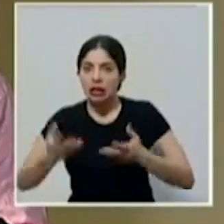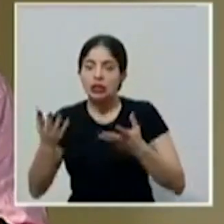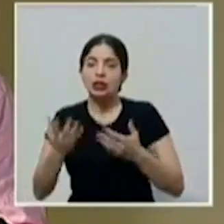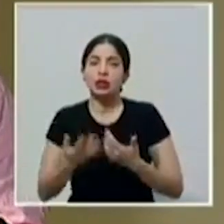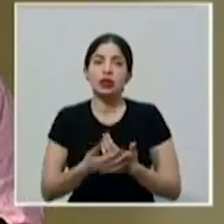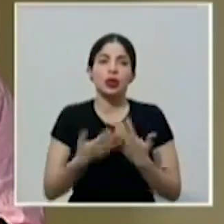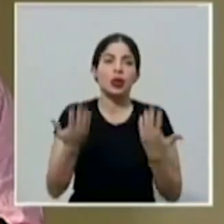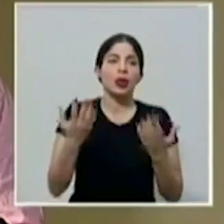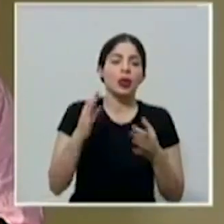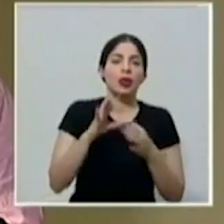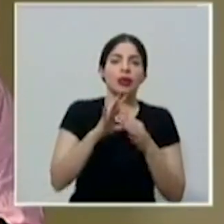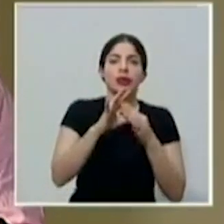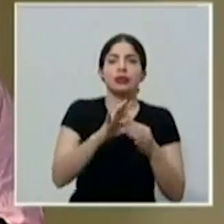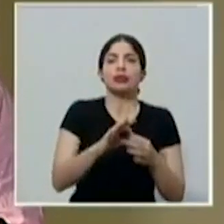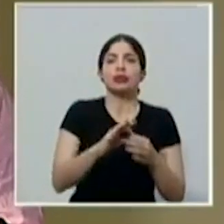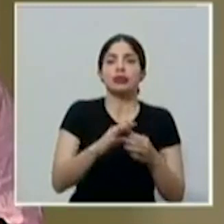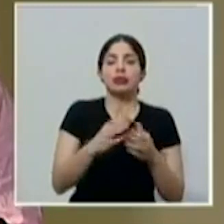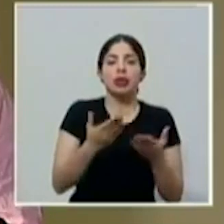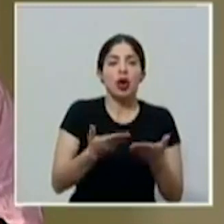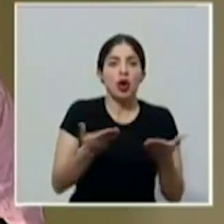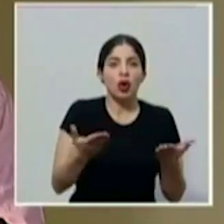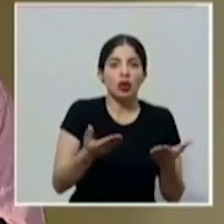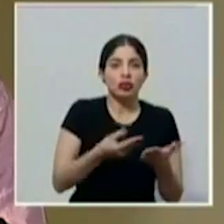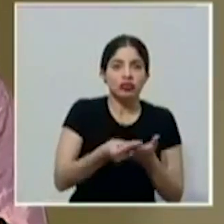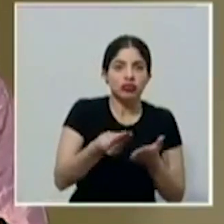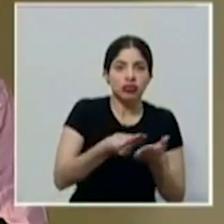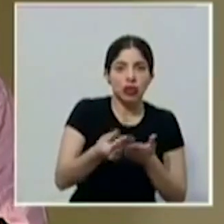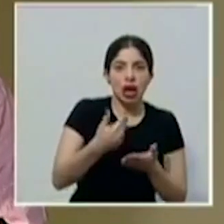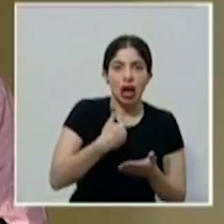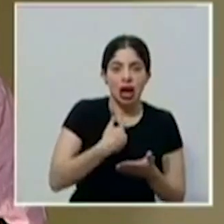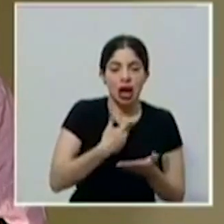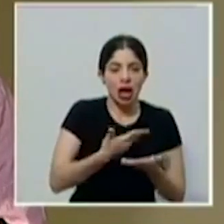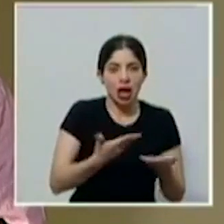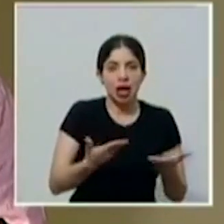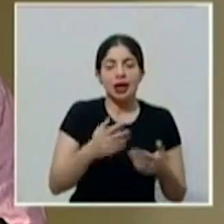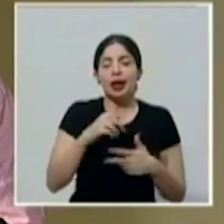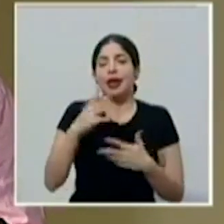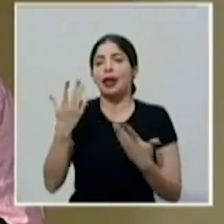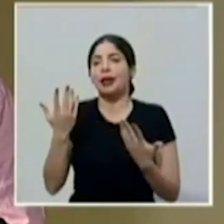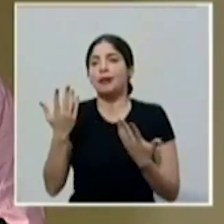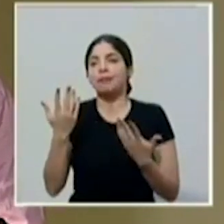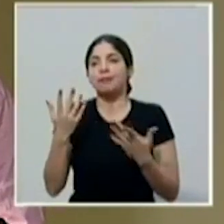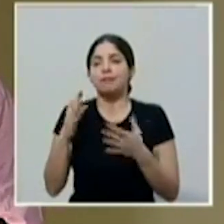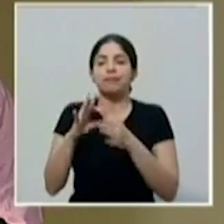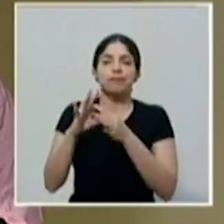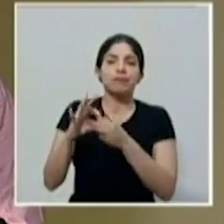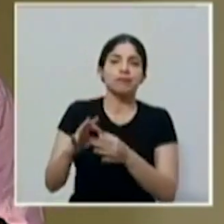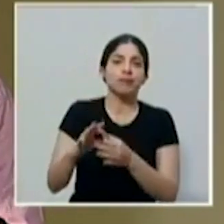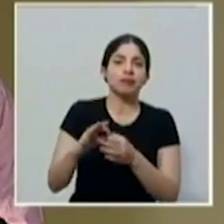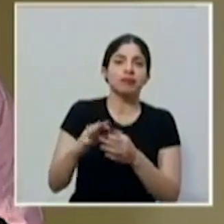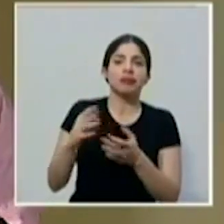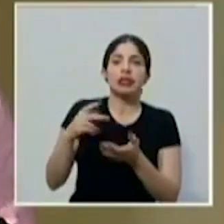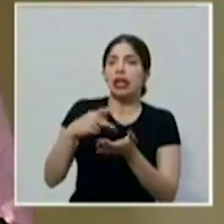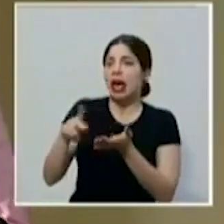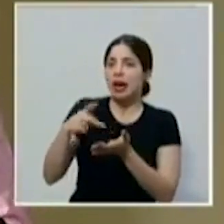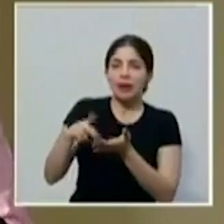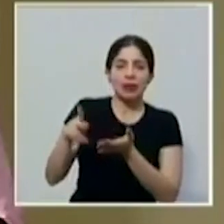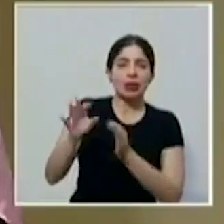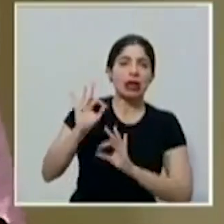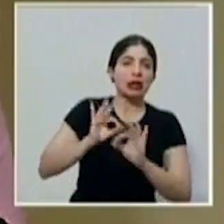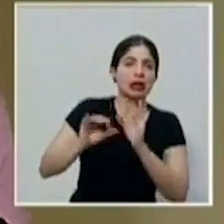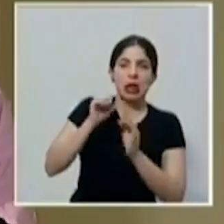ver con los activos, que tienen que ver con la evasión, la ilusión, la